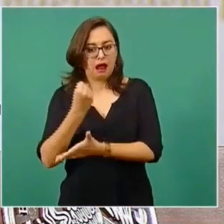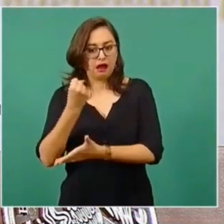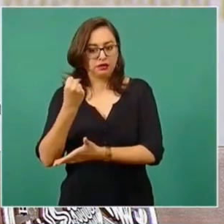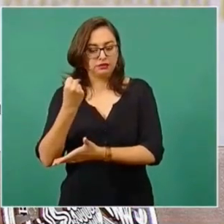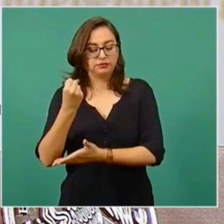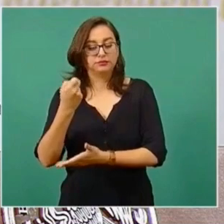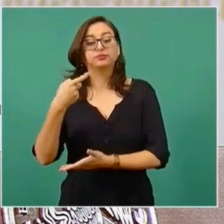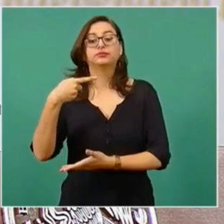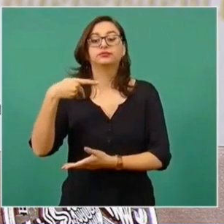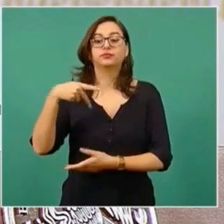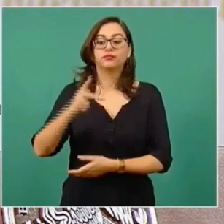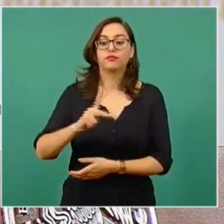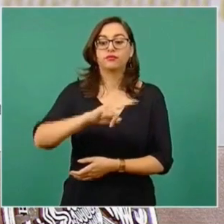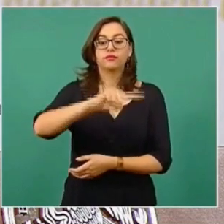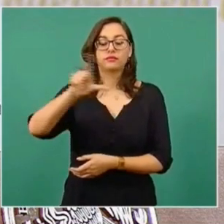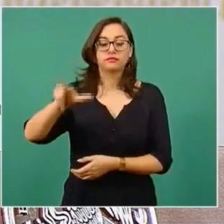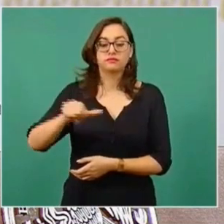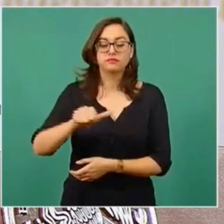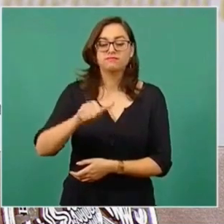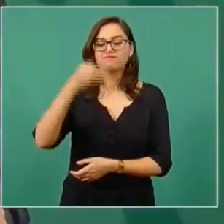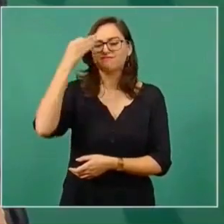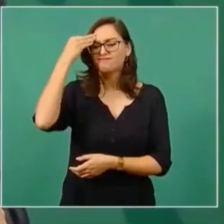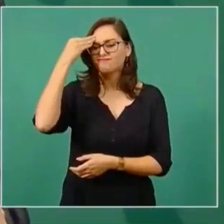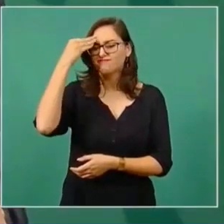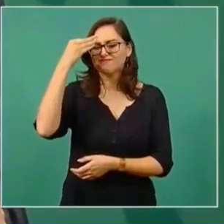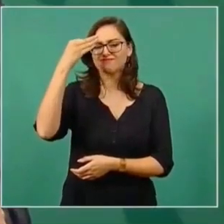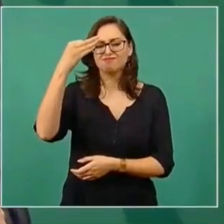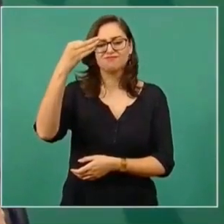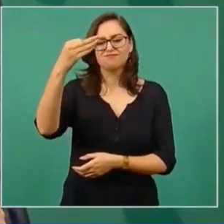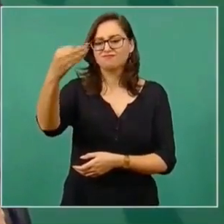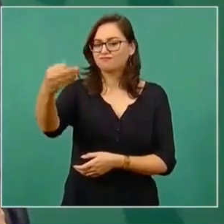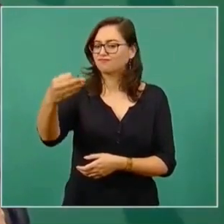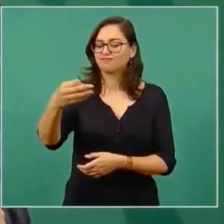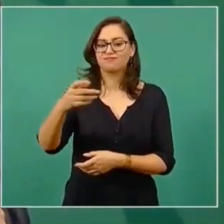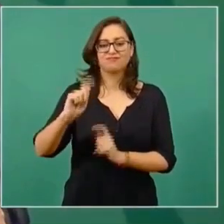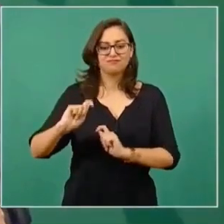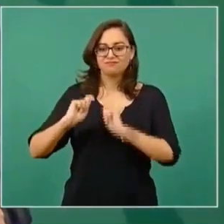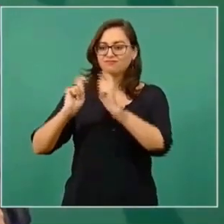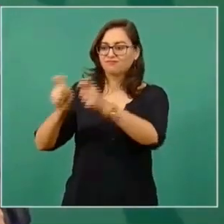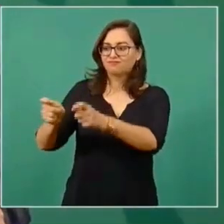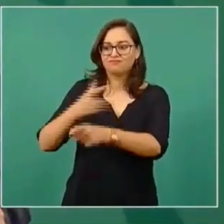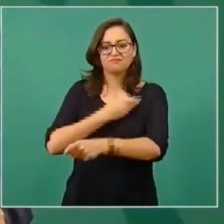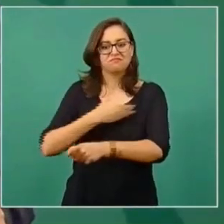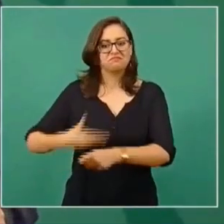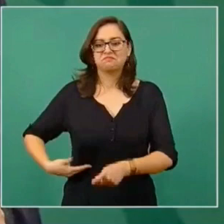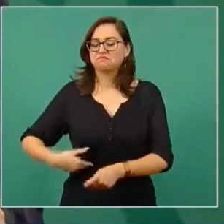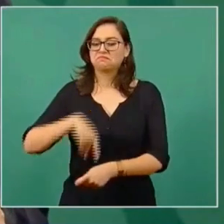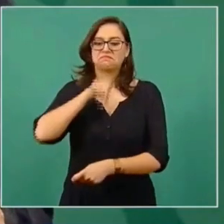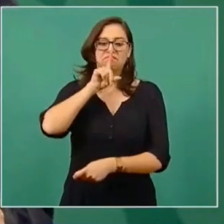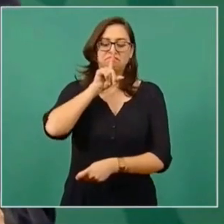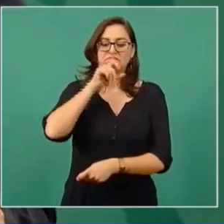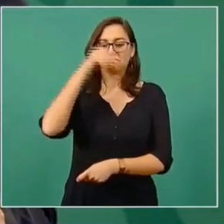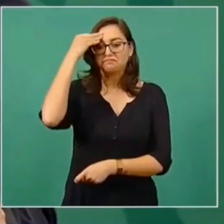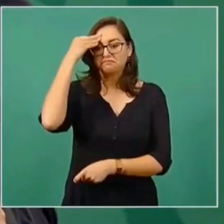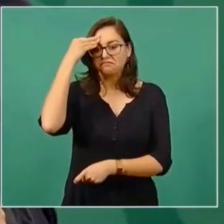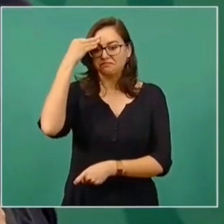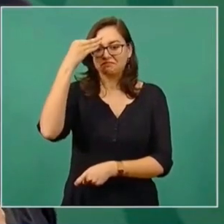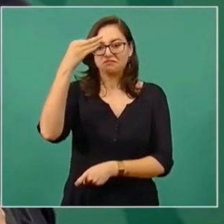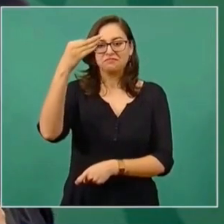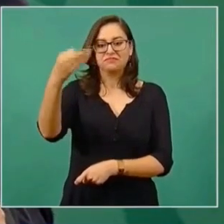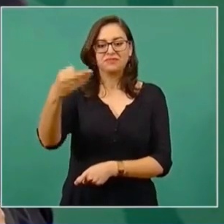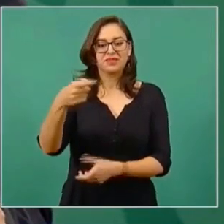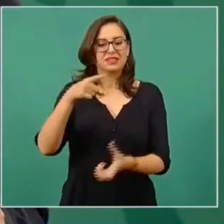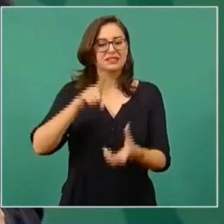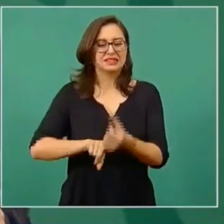le tardaron mucho tiempo en reconocerle su triunfo, hubieron presiones